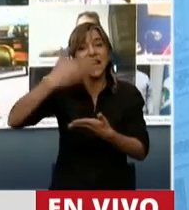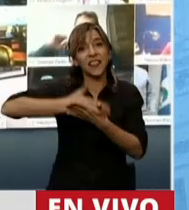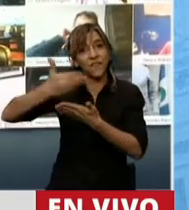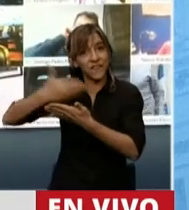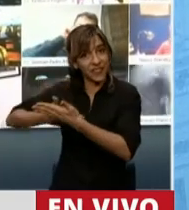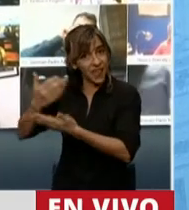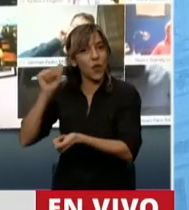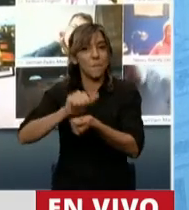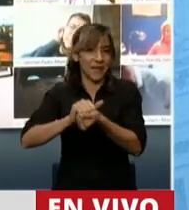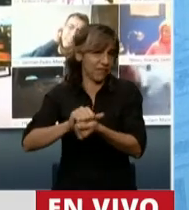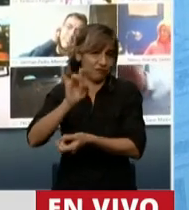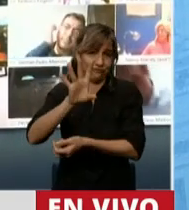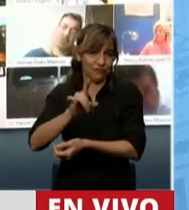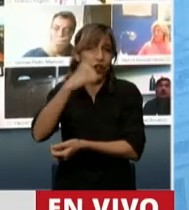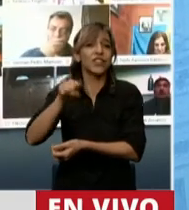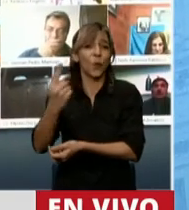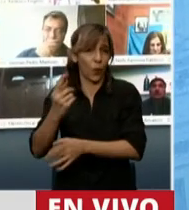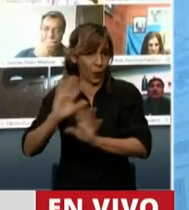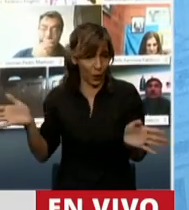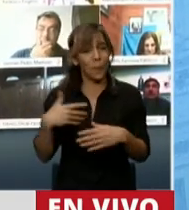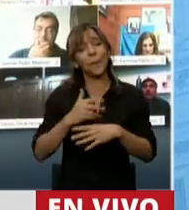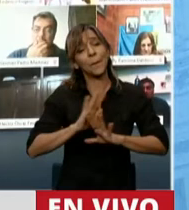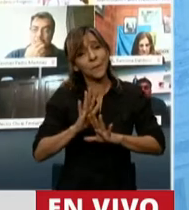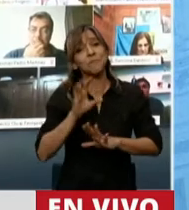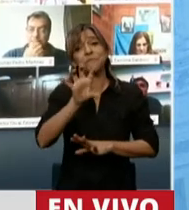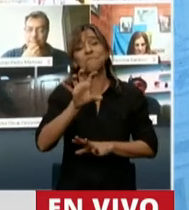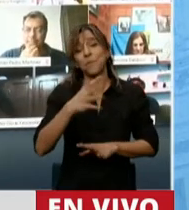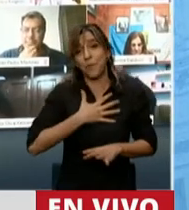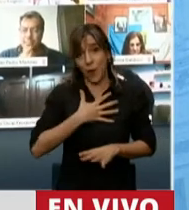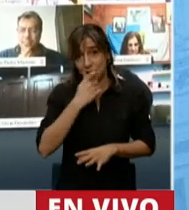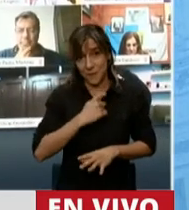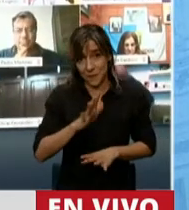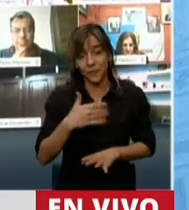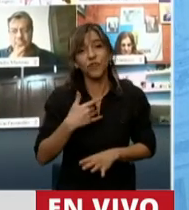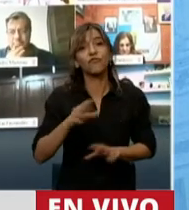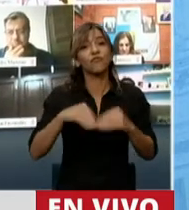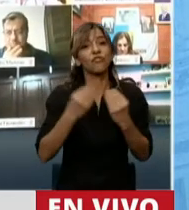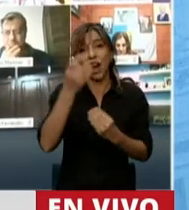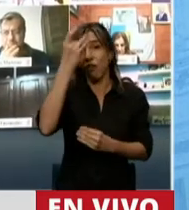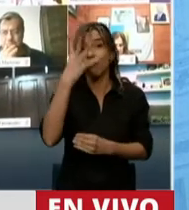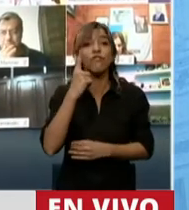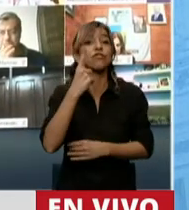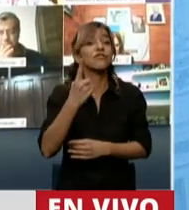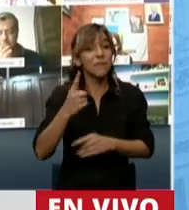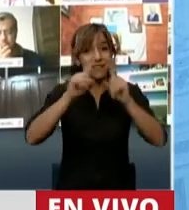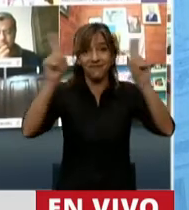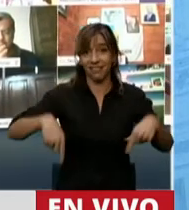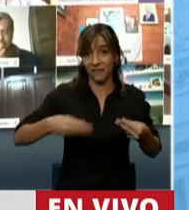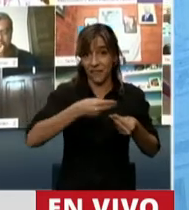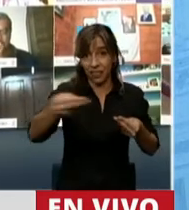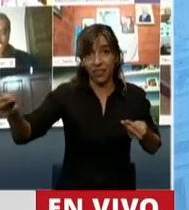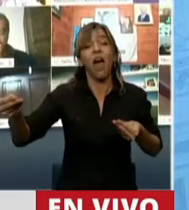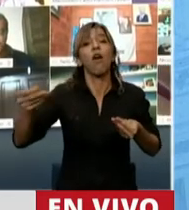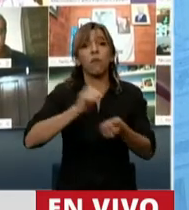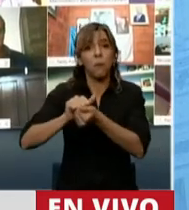En mi provincia de Mendoza se han emitido 12.000 certificados del RENAVAP. Solamente se han entregado 5